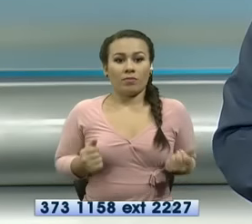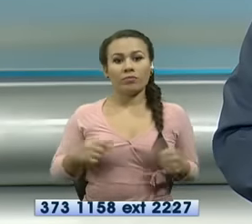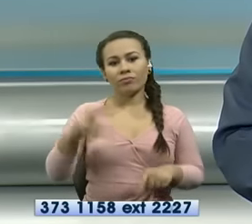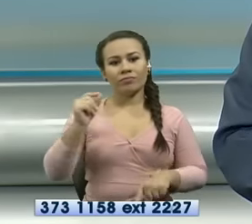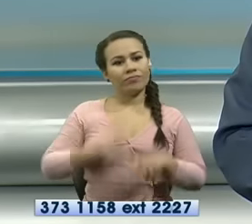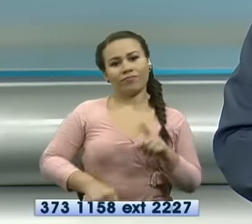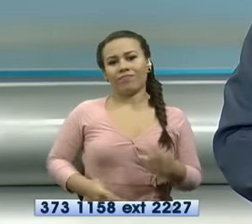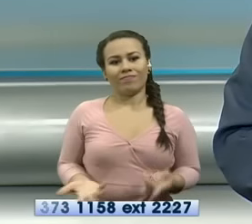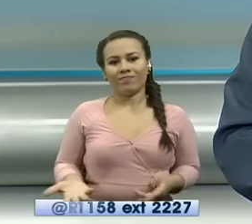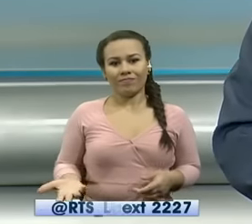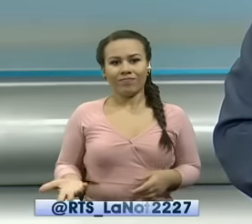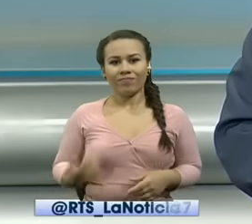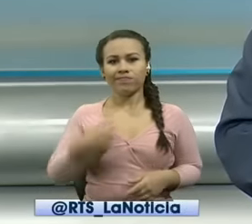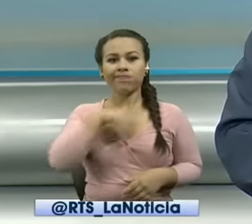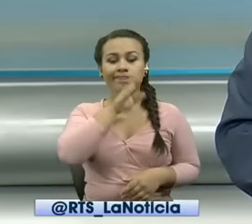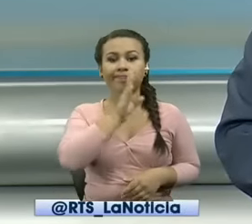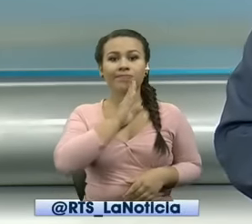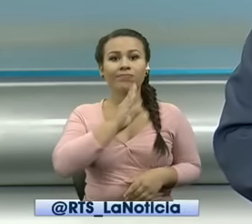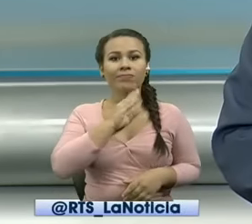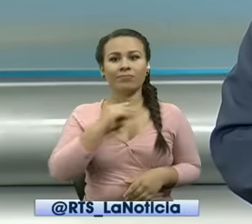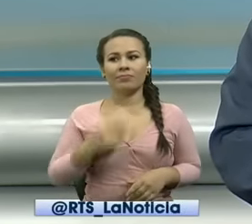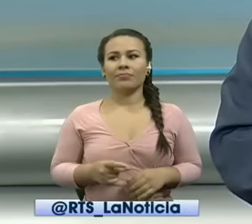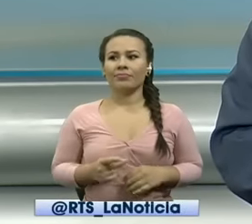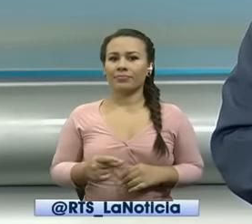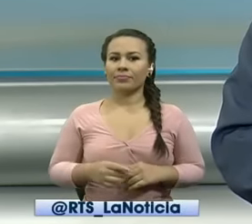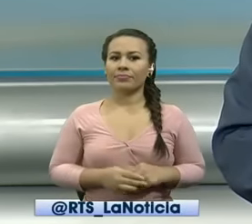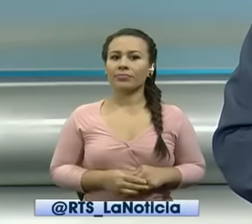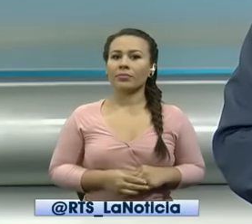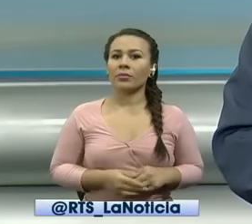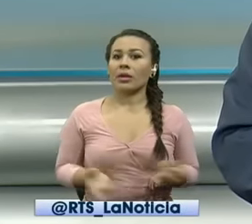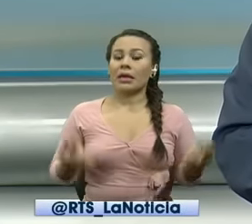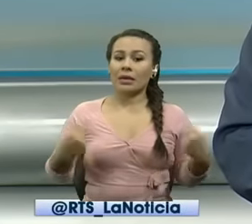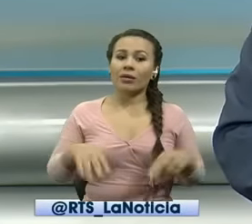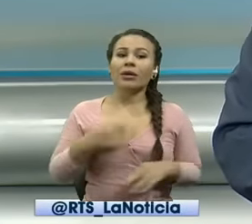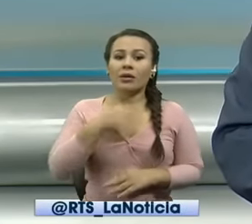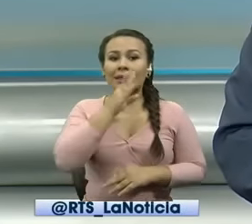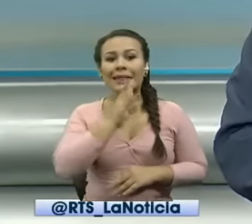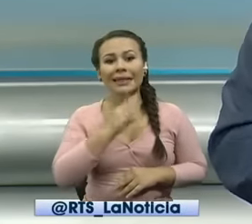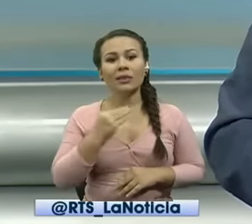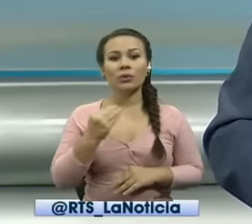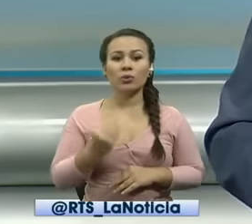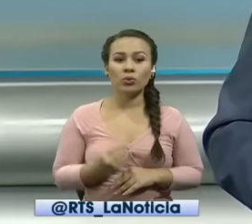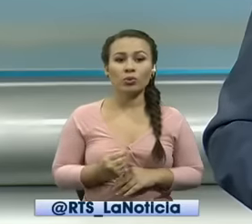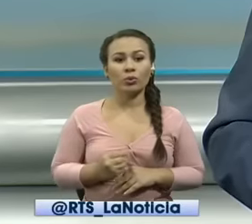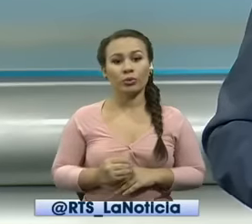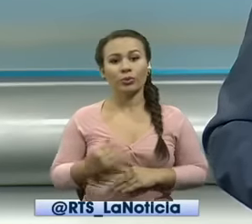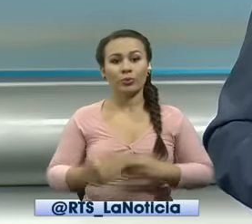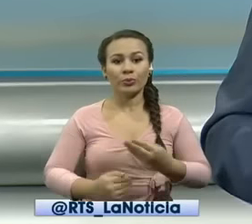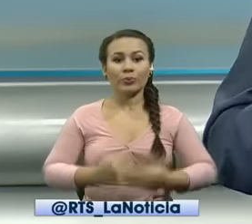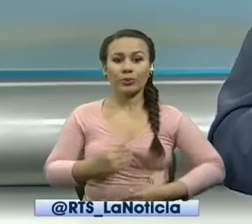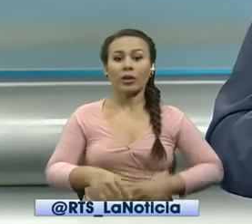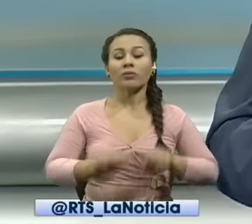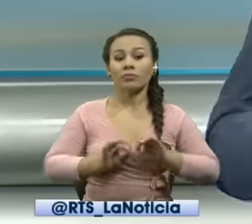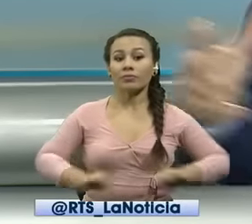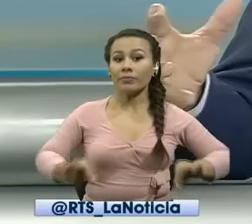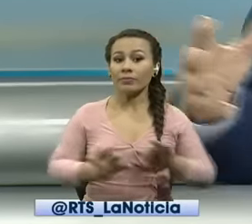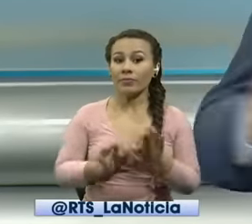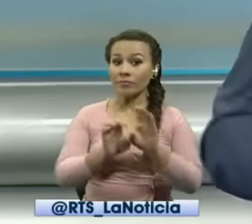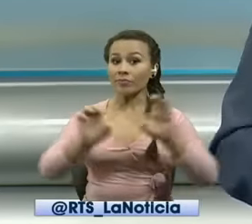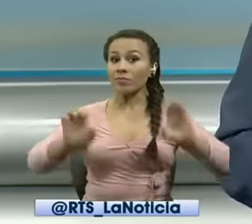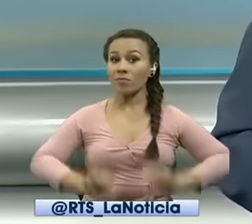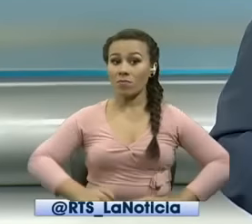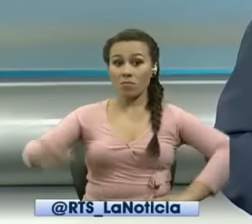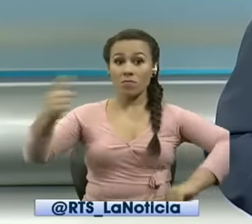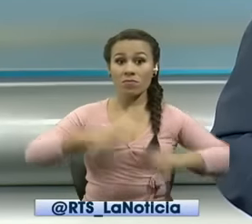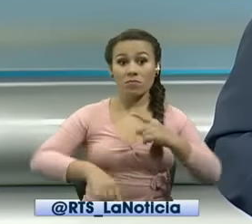inmediata o haciendo un tris con los dedos seguramente va a tomar su tiempito pero lo importante es que la concesionaria está ahí ya está trabajando en estas